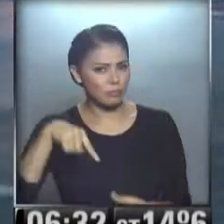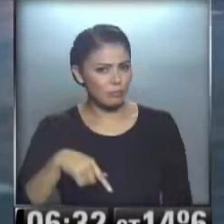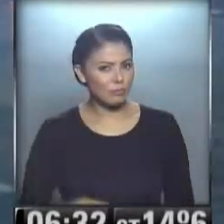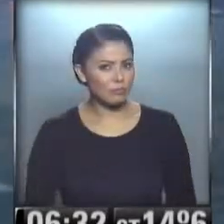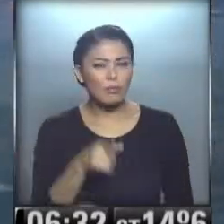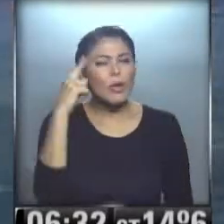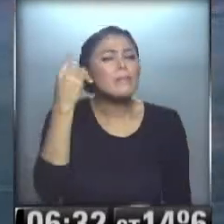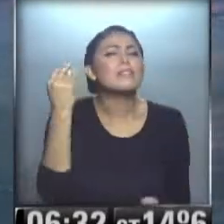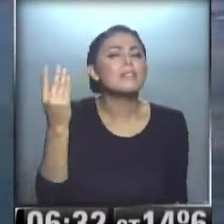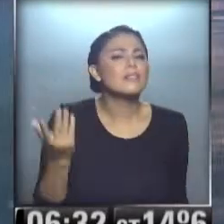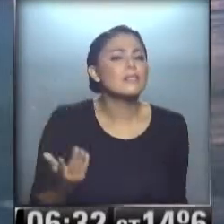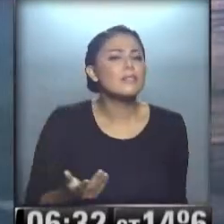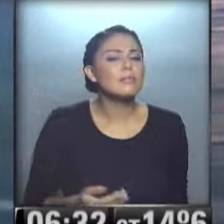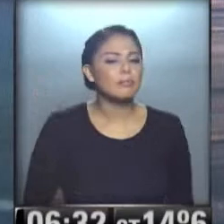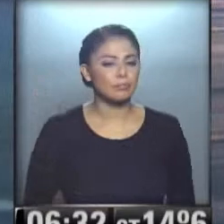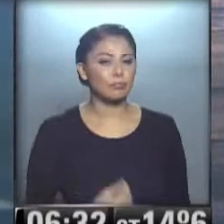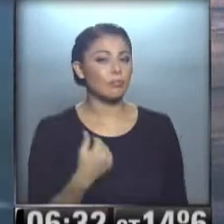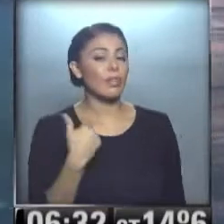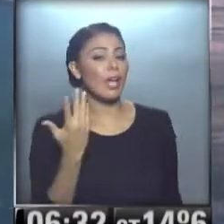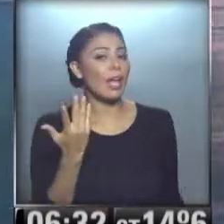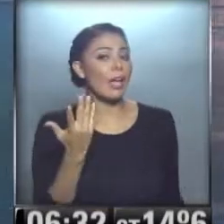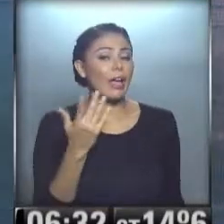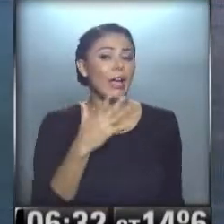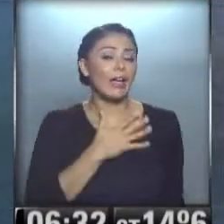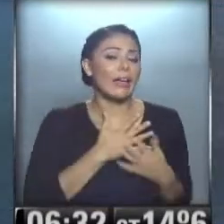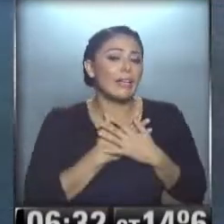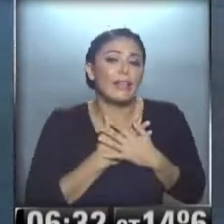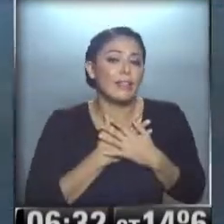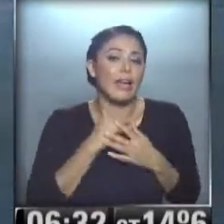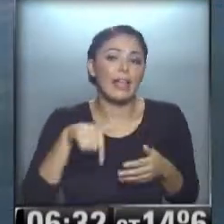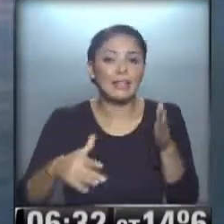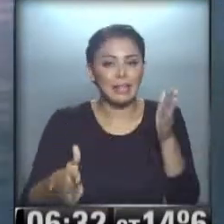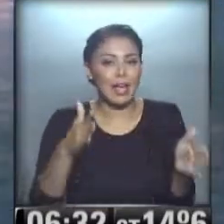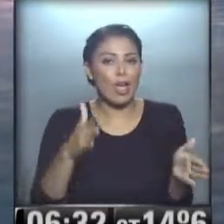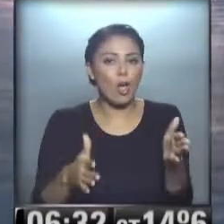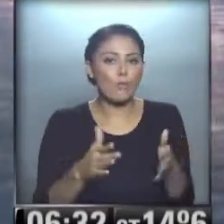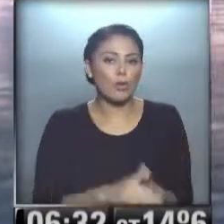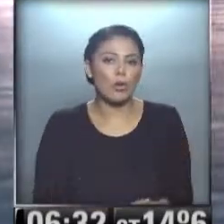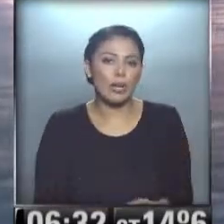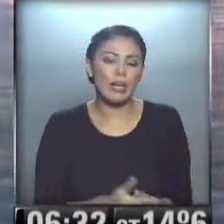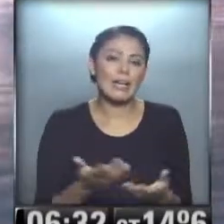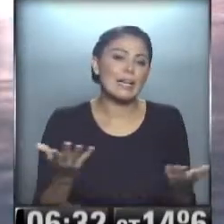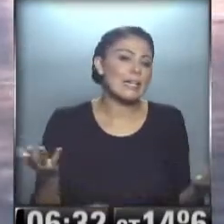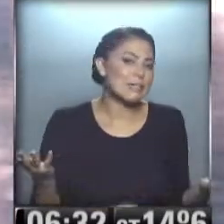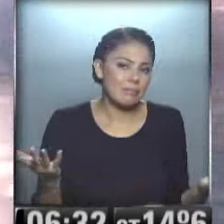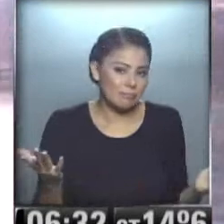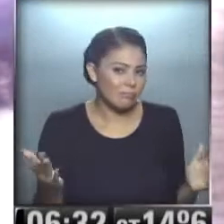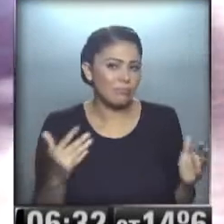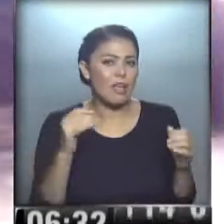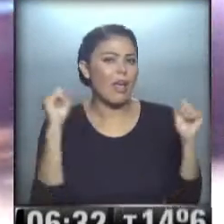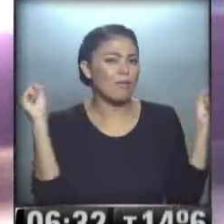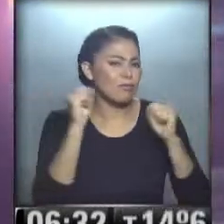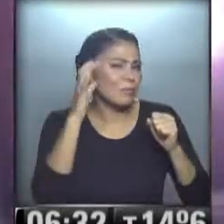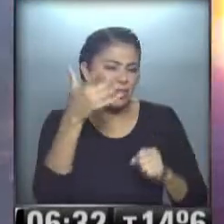¿A vos qué te parece? Sí, Cari, querida, en esta época todavía no es, a veces... ...el tiempo de tanto